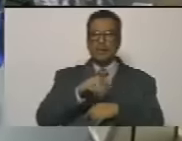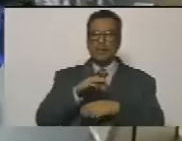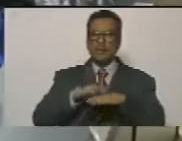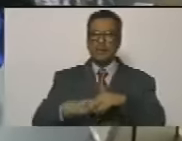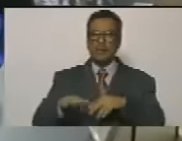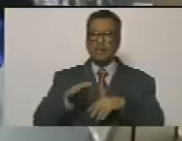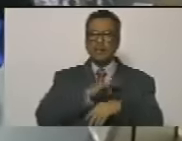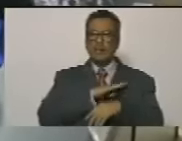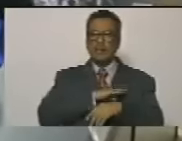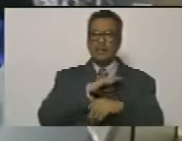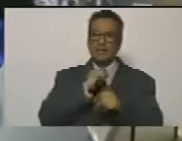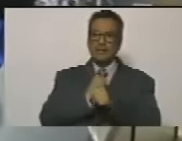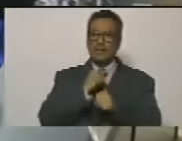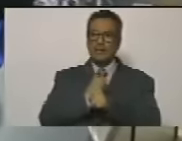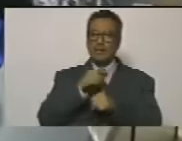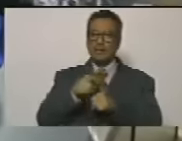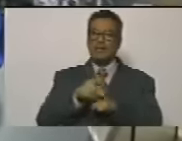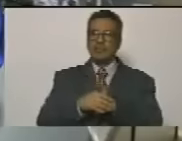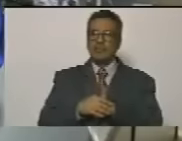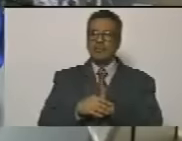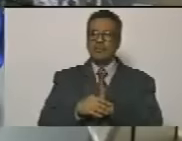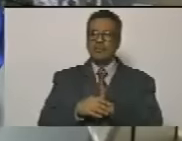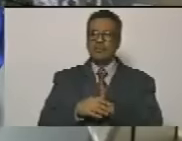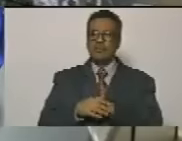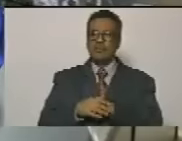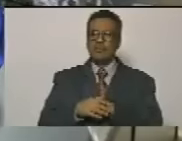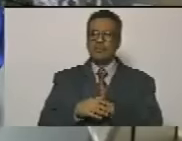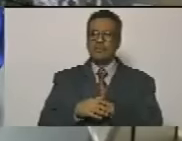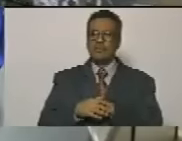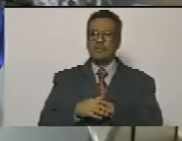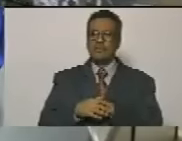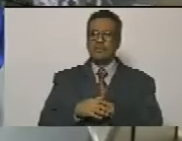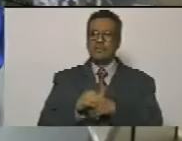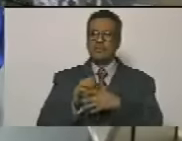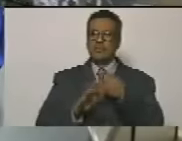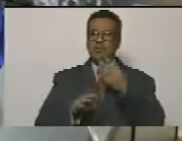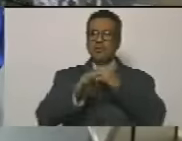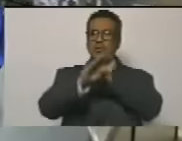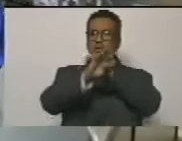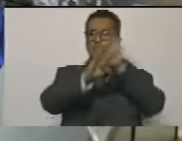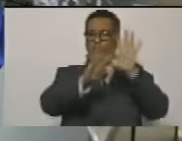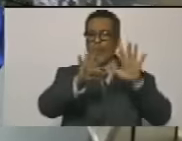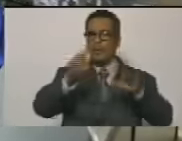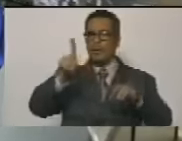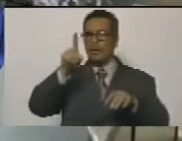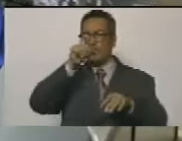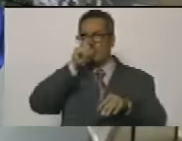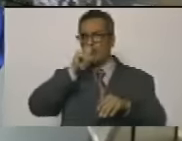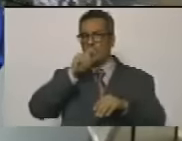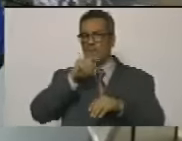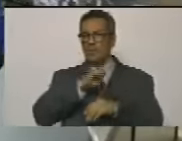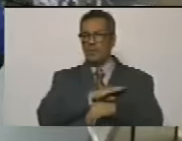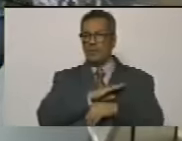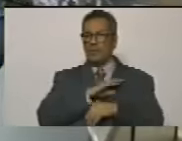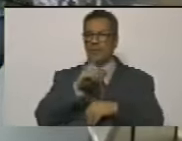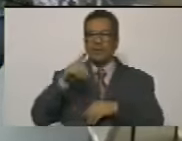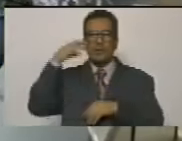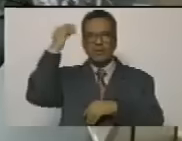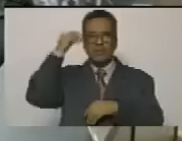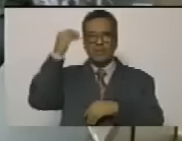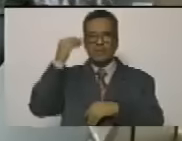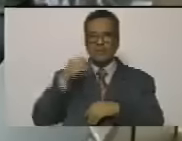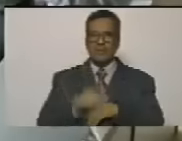esta mi última gestión de diputado ya voy con 91 y estoy pensando